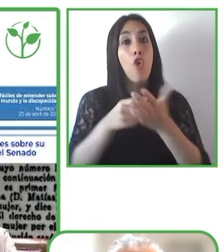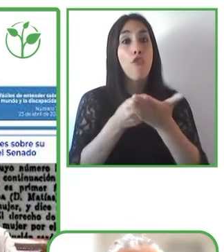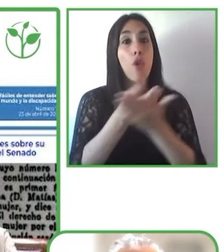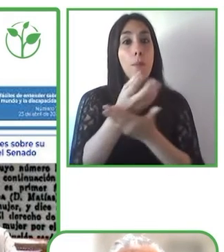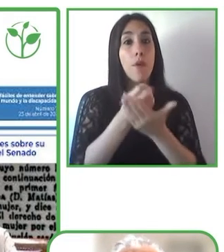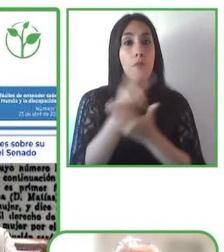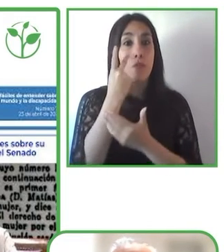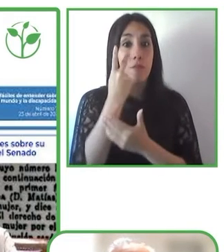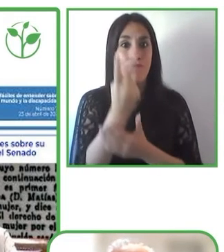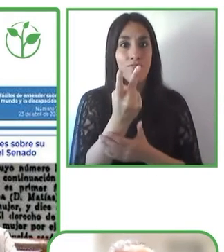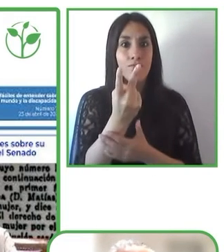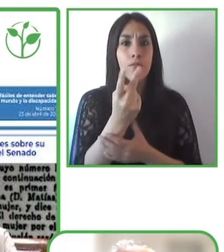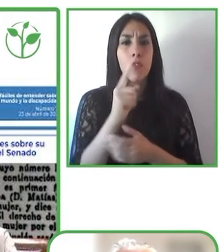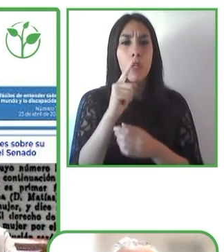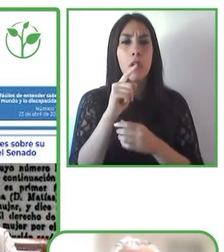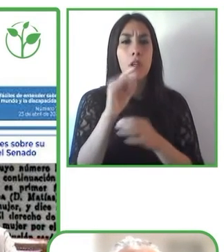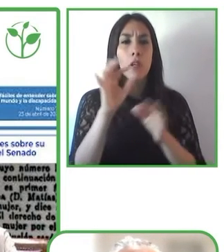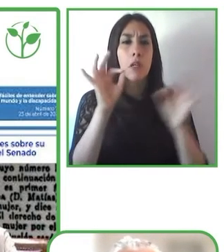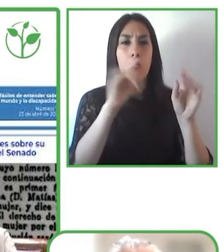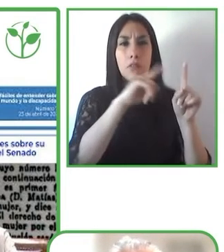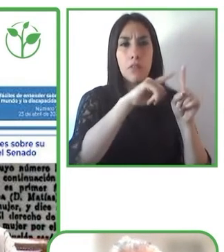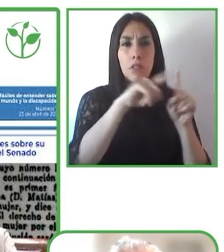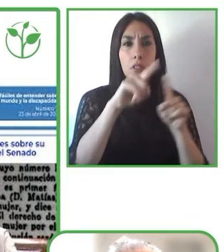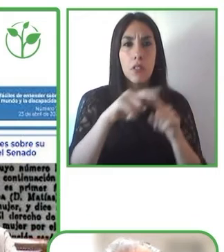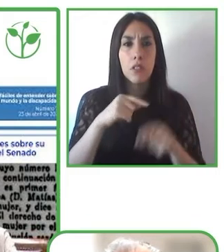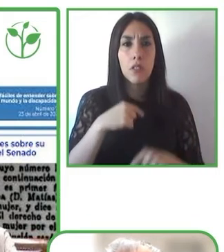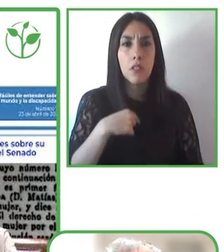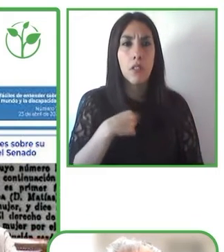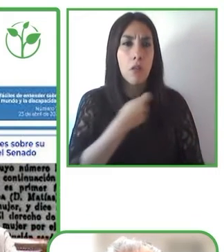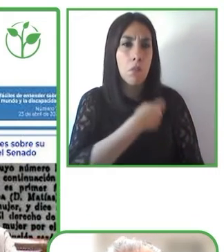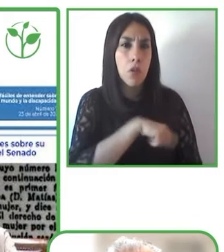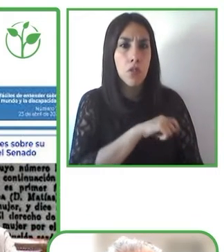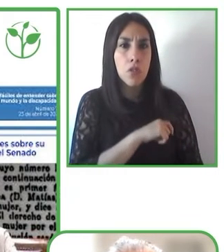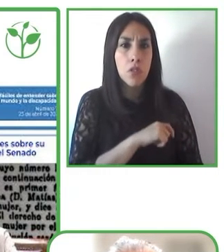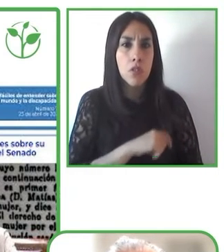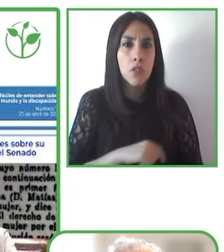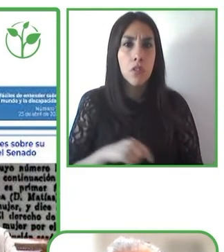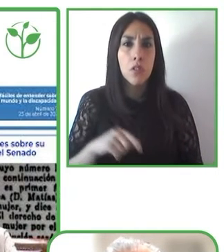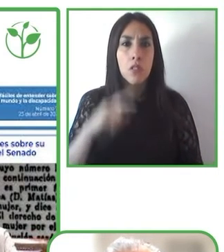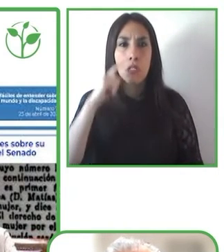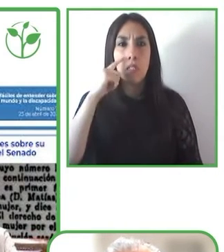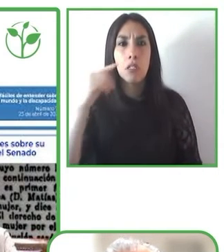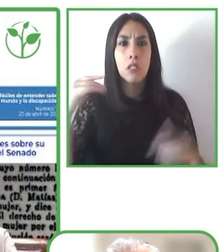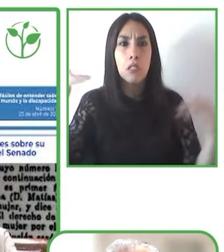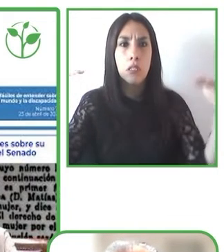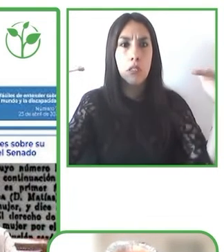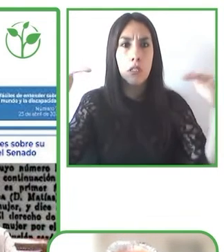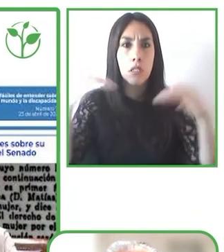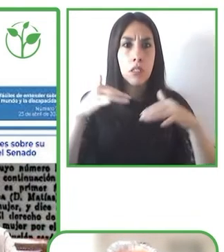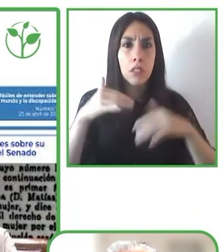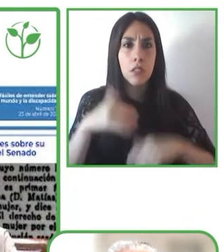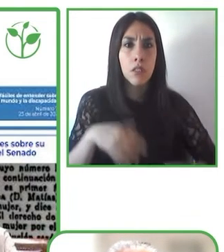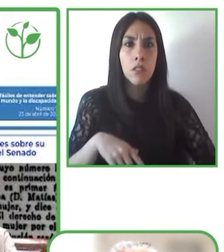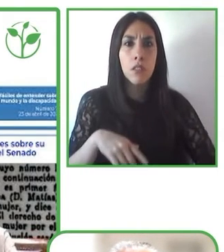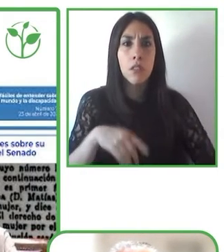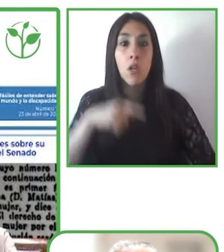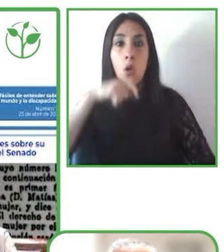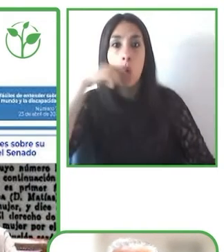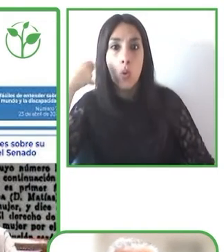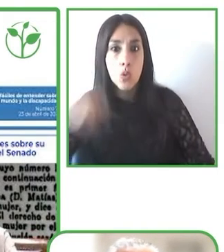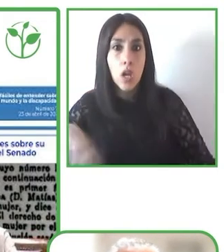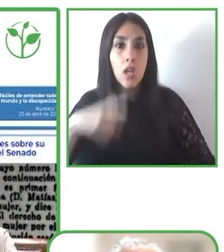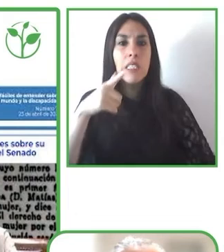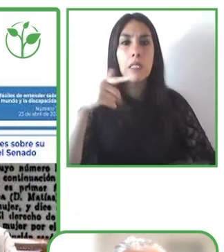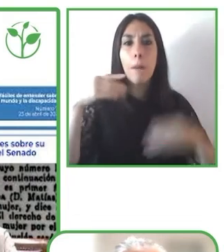Rusia con Ucrania para una persona con discapacidad intelectual ver un noticiero en televisión es como quedarse igual porque